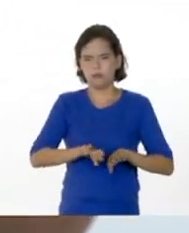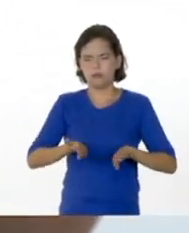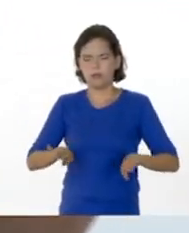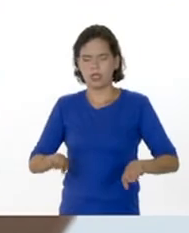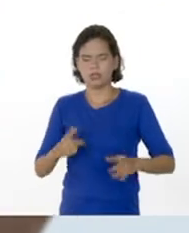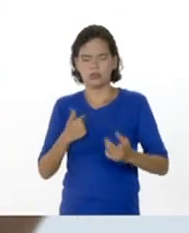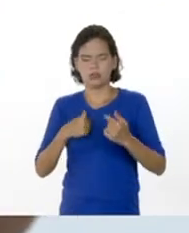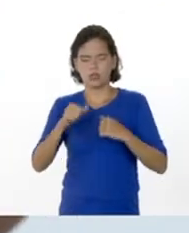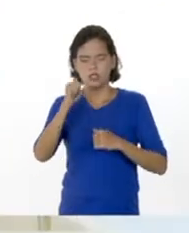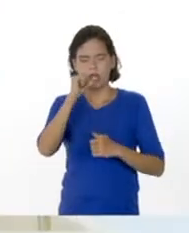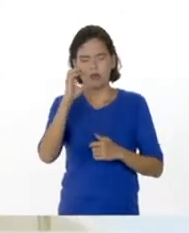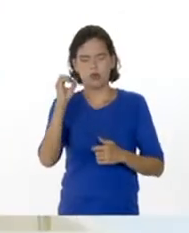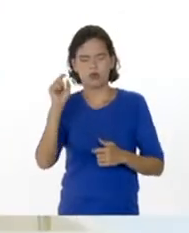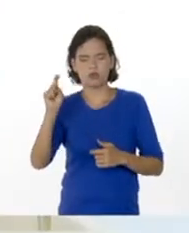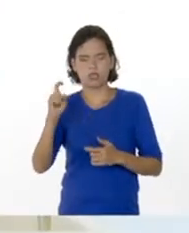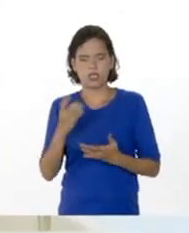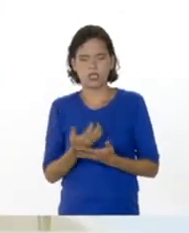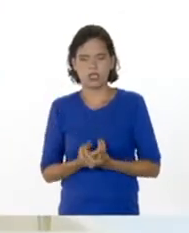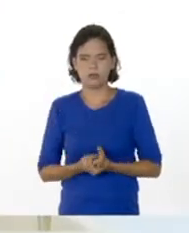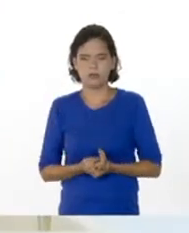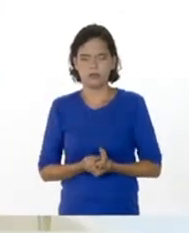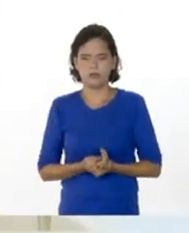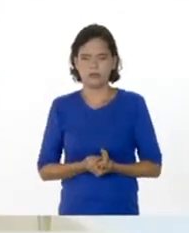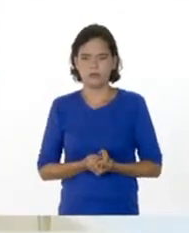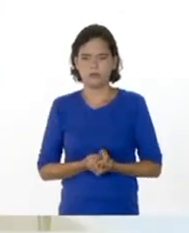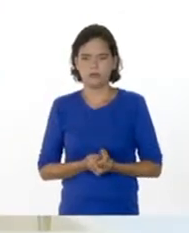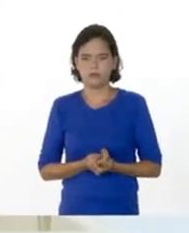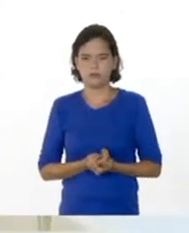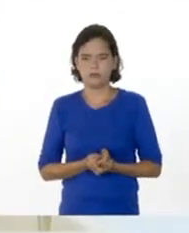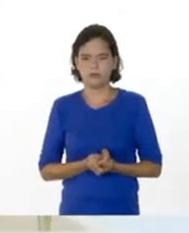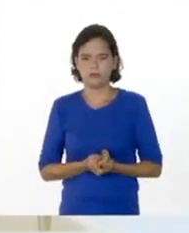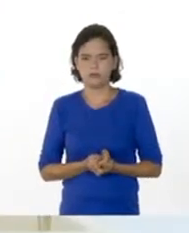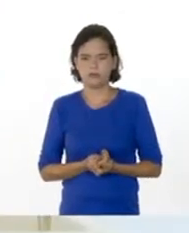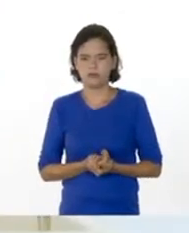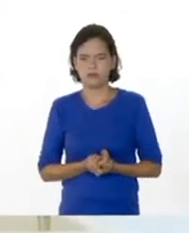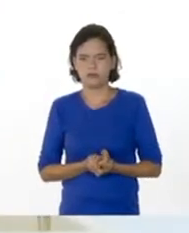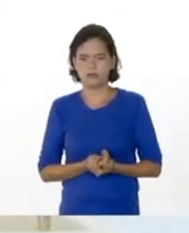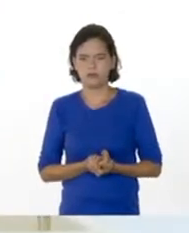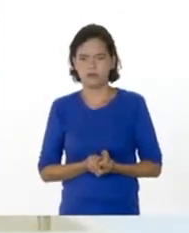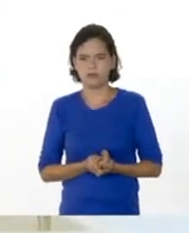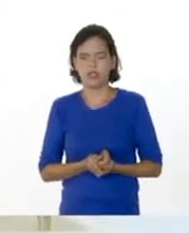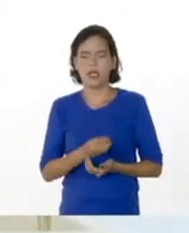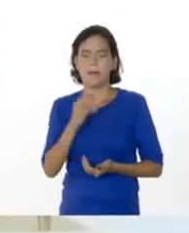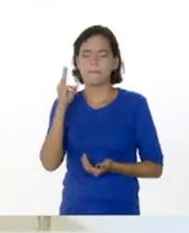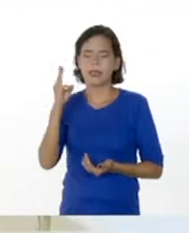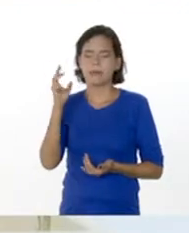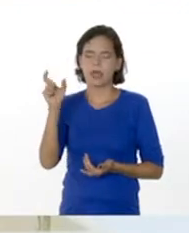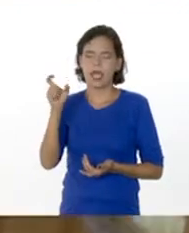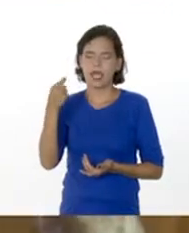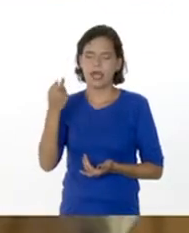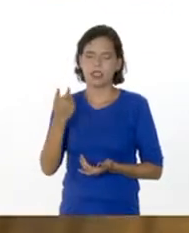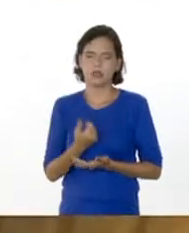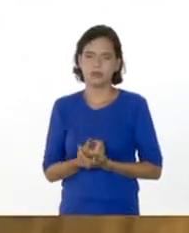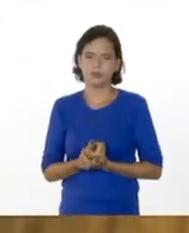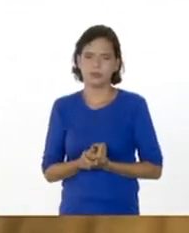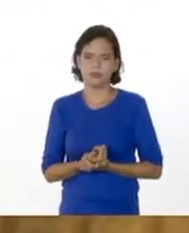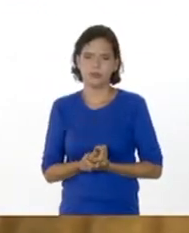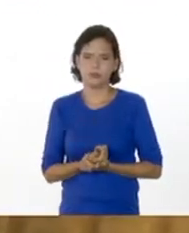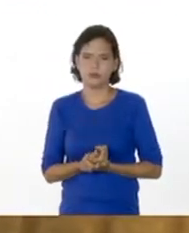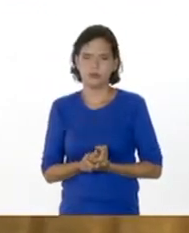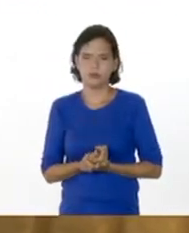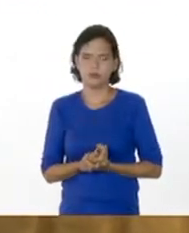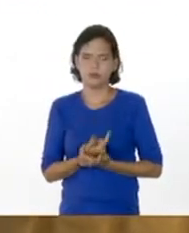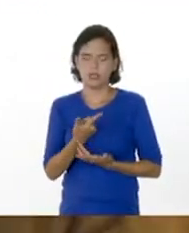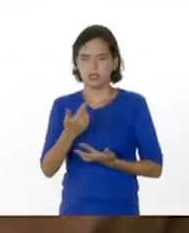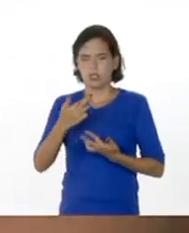agua oxigenada con el permanganato de potasio. Es decir, aquí